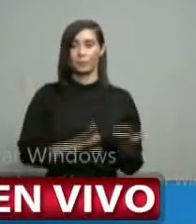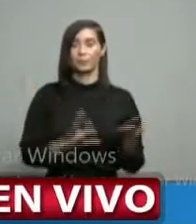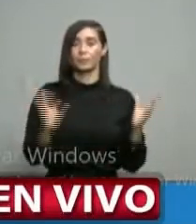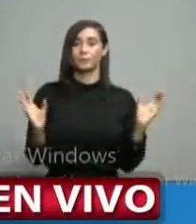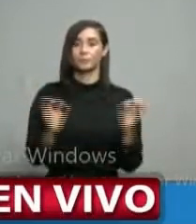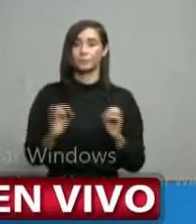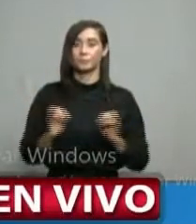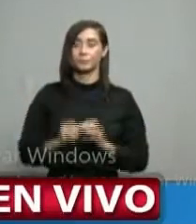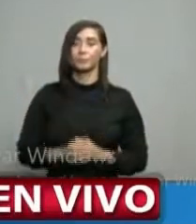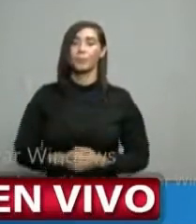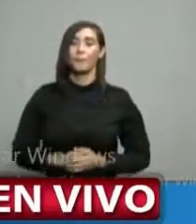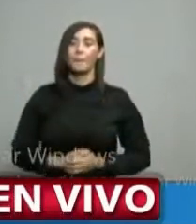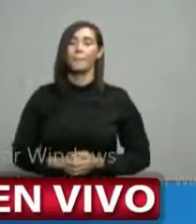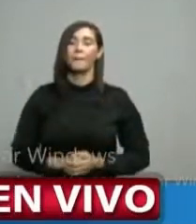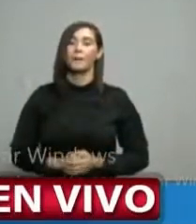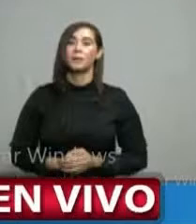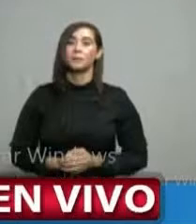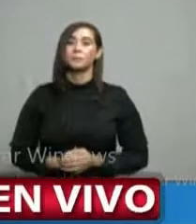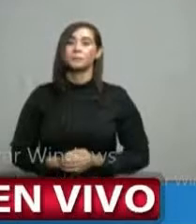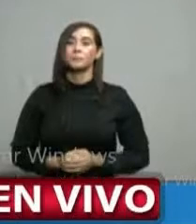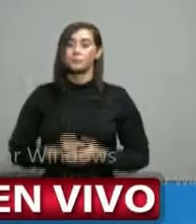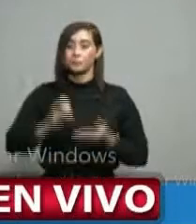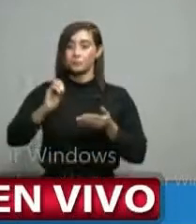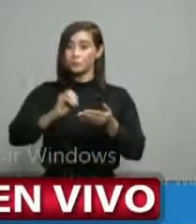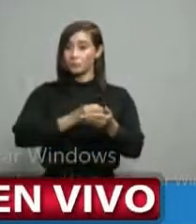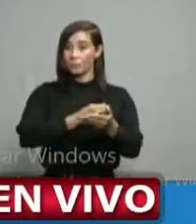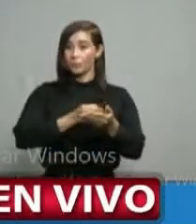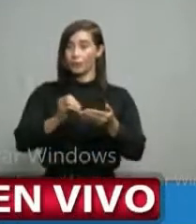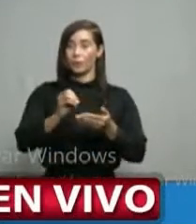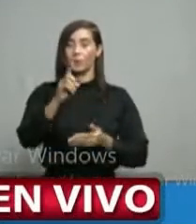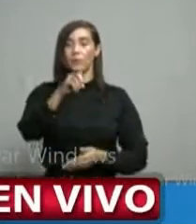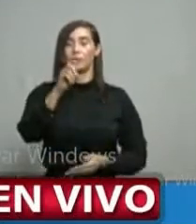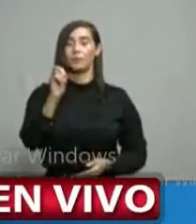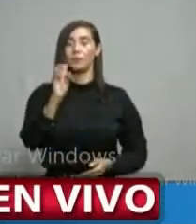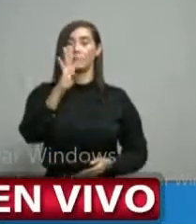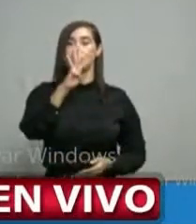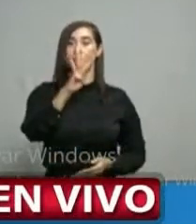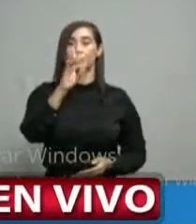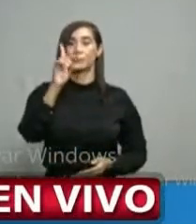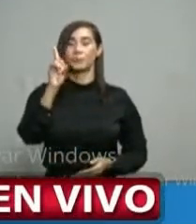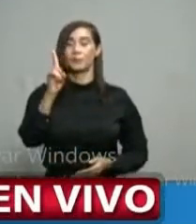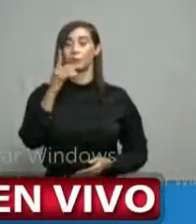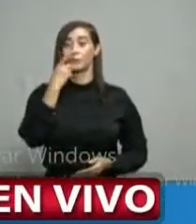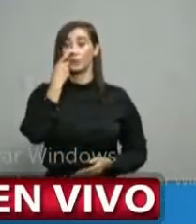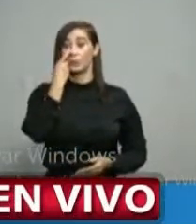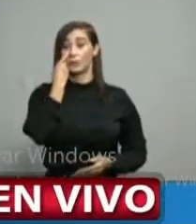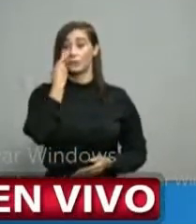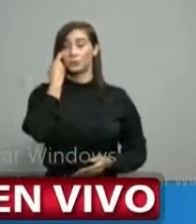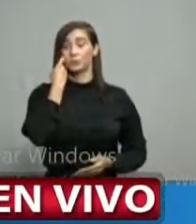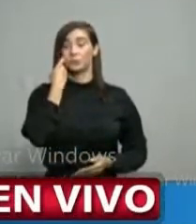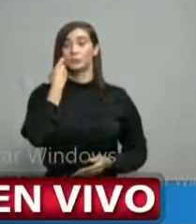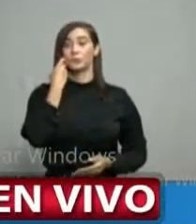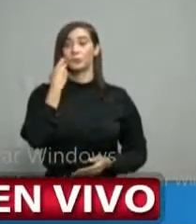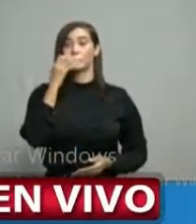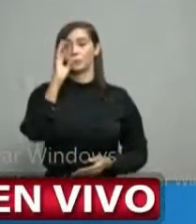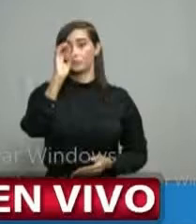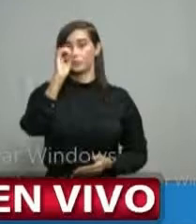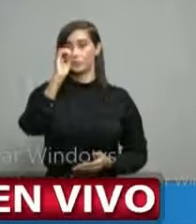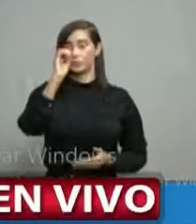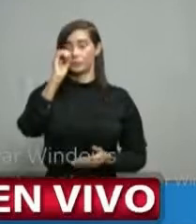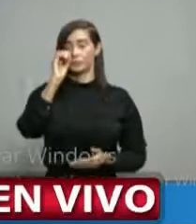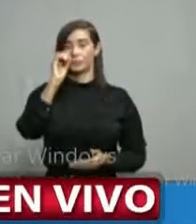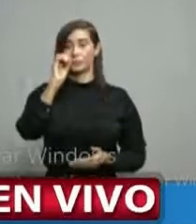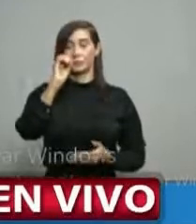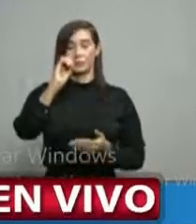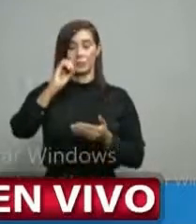0 fallecimientos. San José de Ocoa, 141 pruebas realizadas, 0